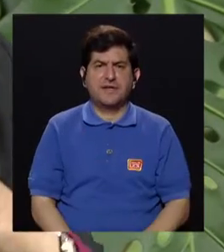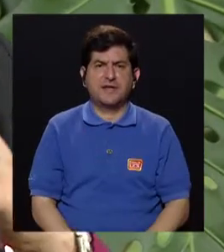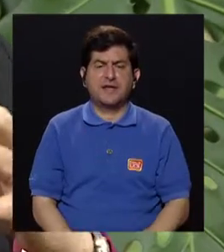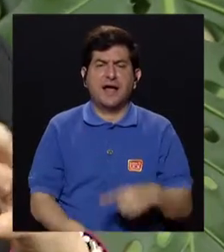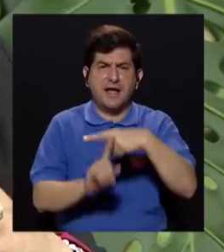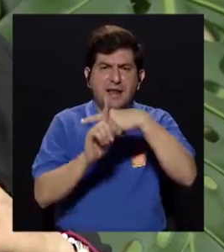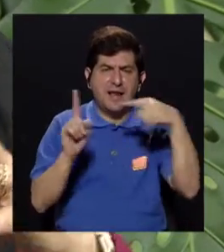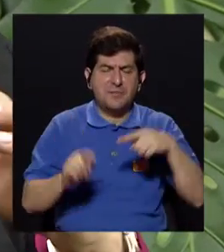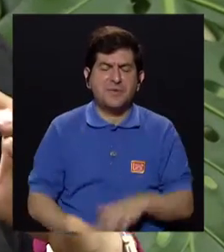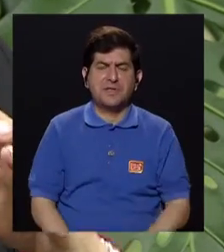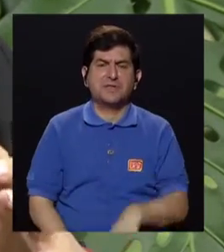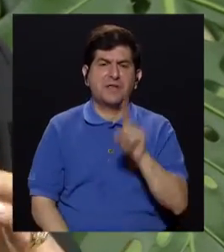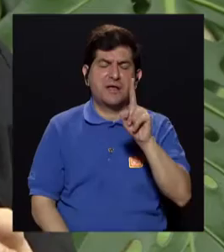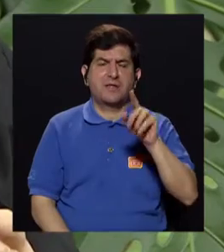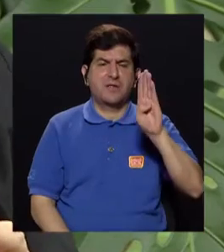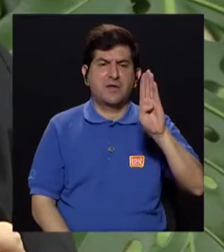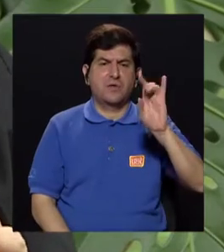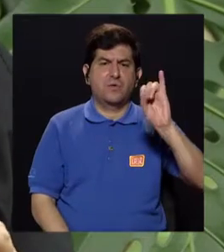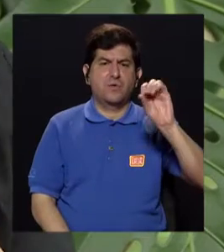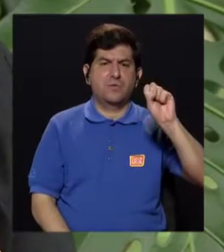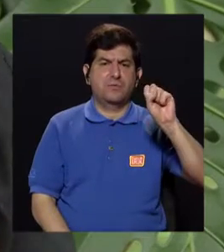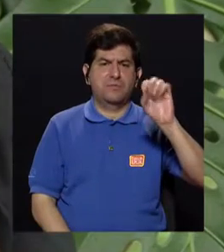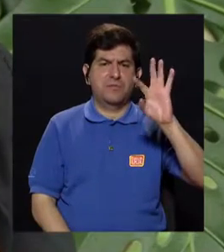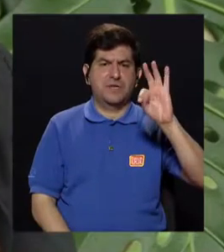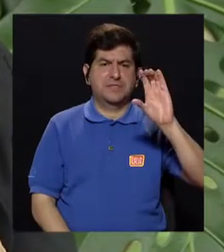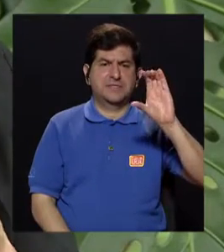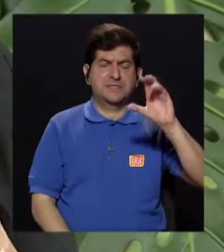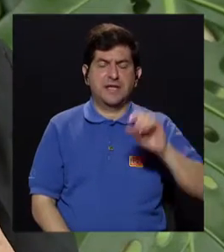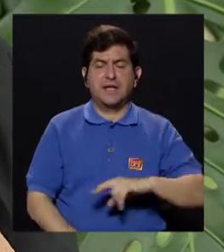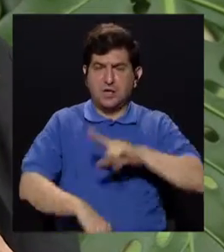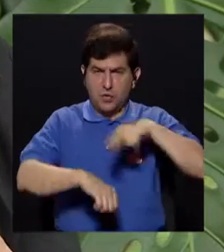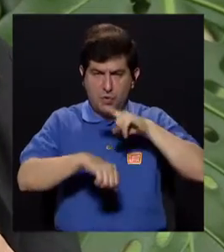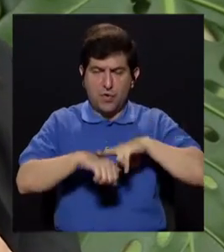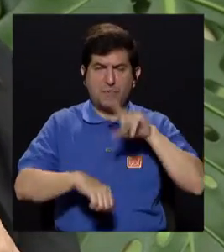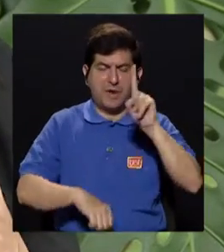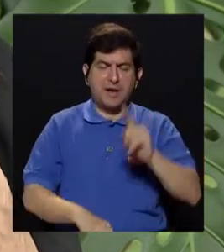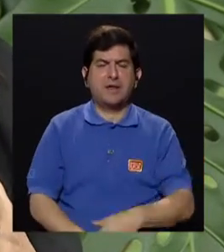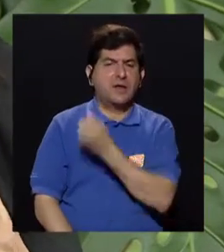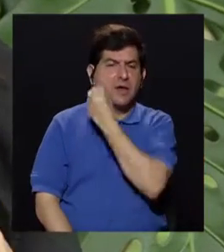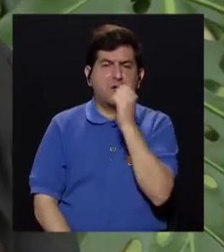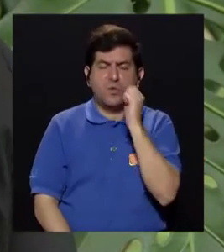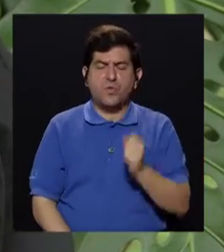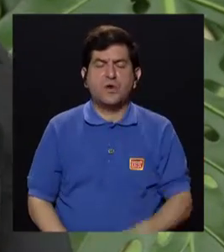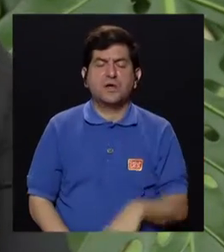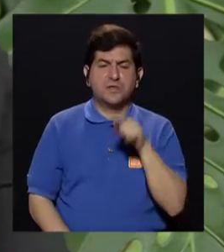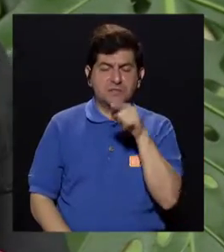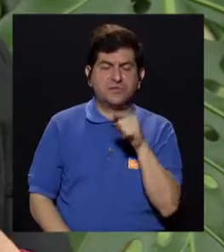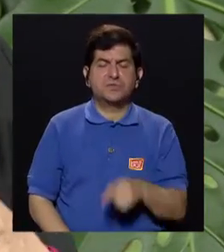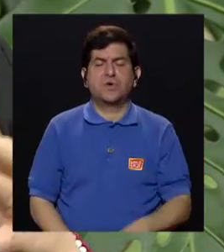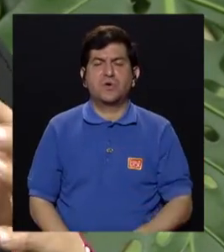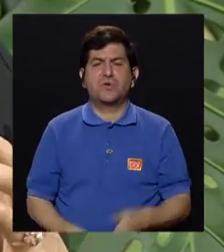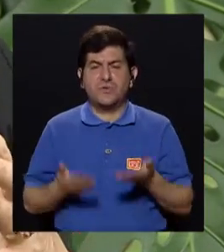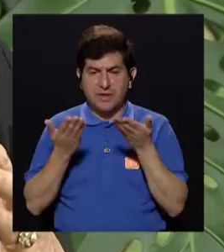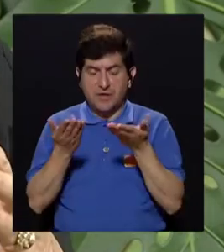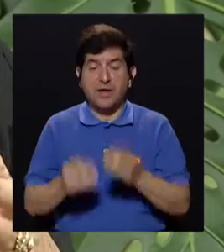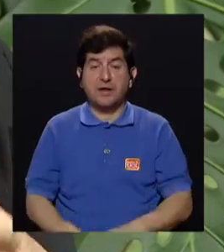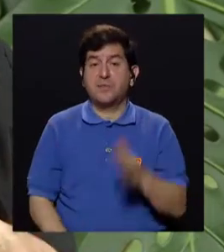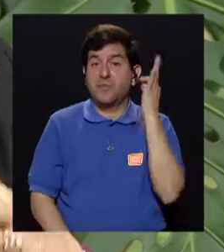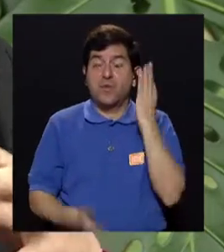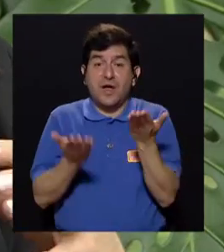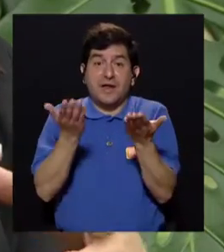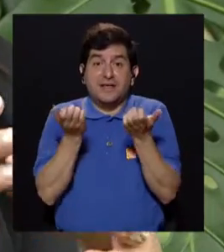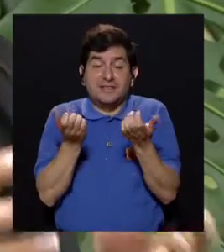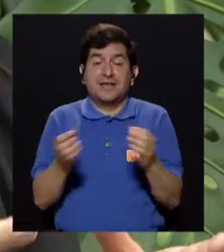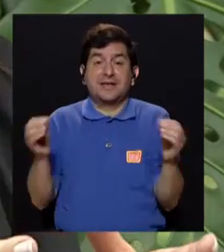es como la mitad del bistec común y corriente que sirven en una soda. Y a veces las mujeres, cuando queremos comernos algo bien sabroso,